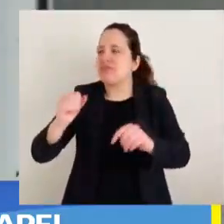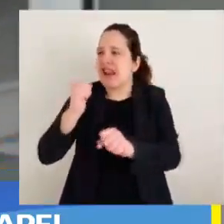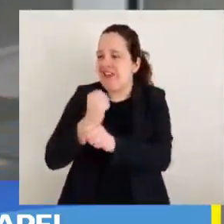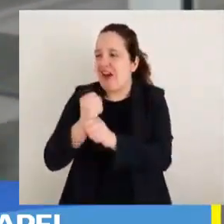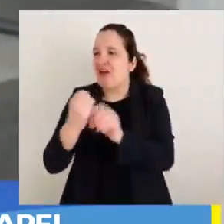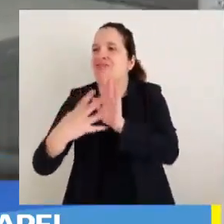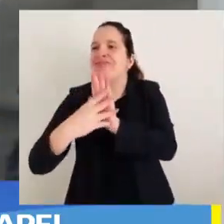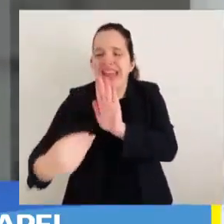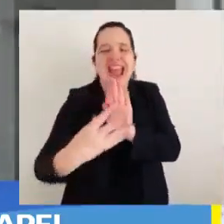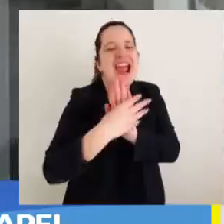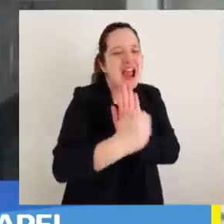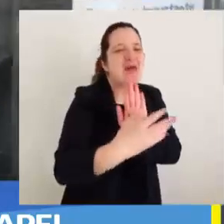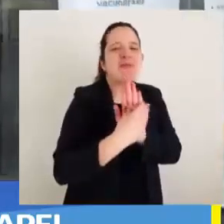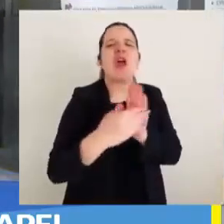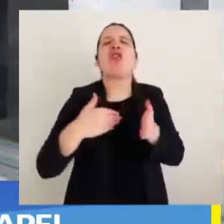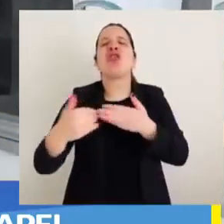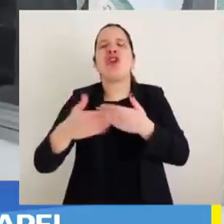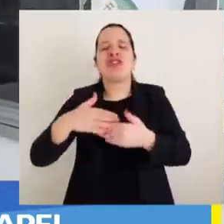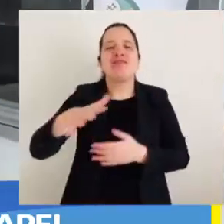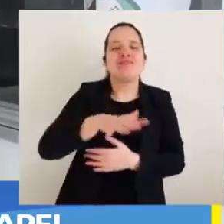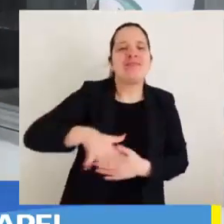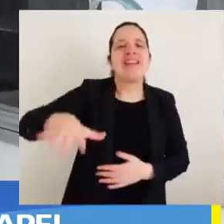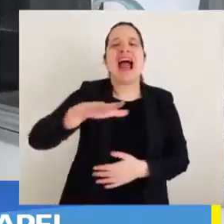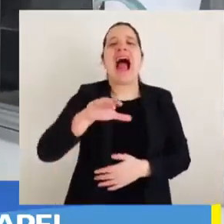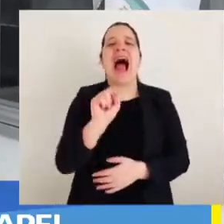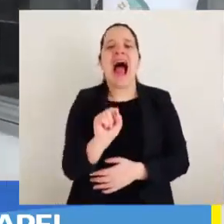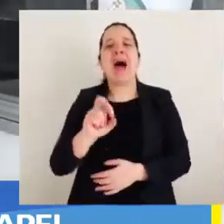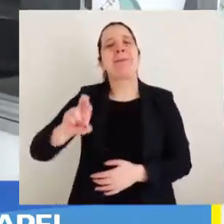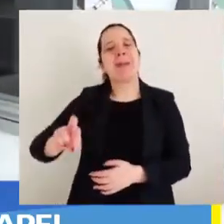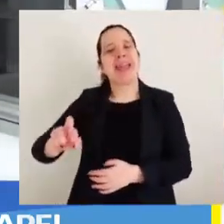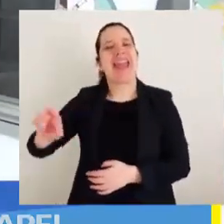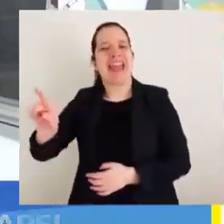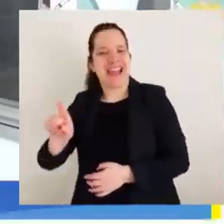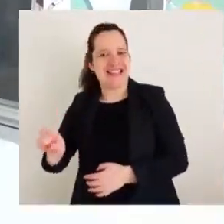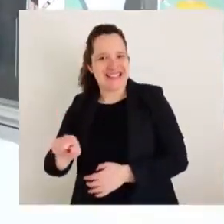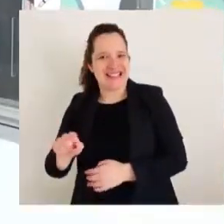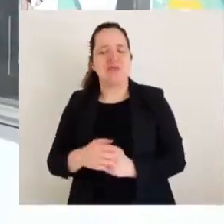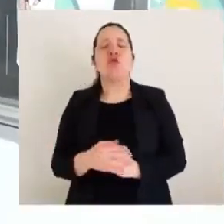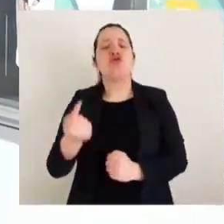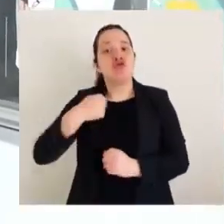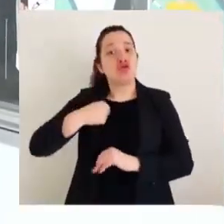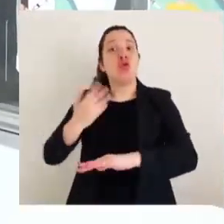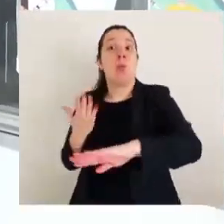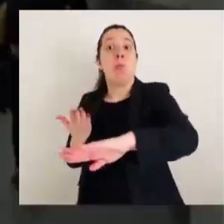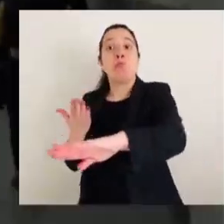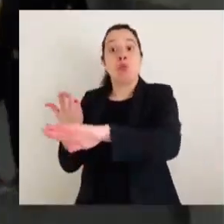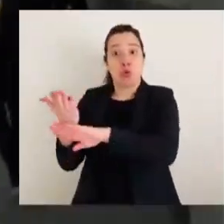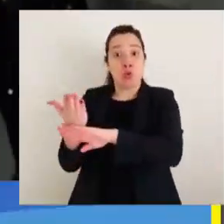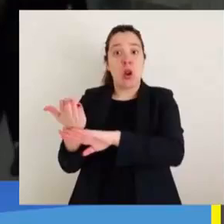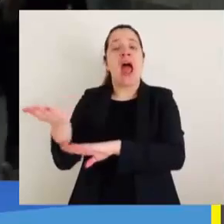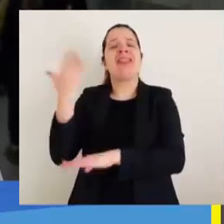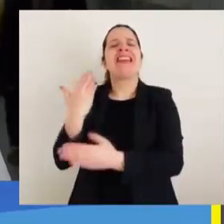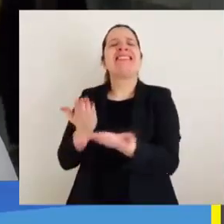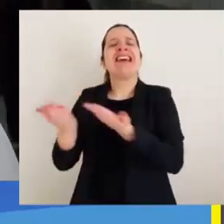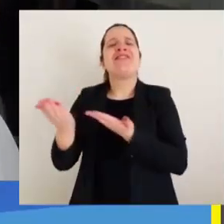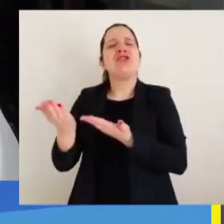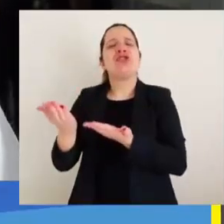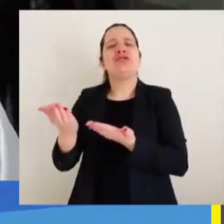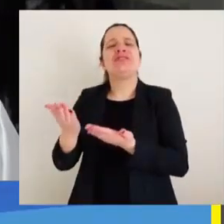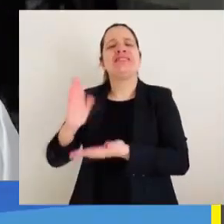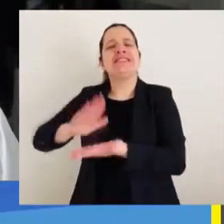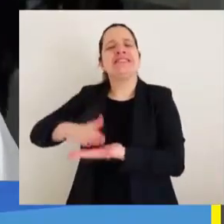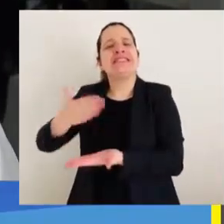Ciudadana y Fortalecimiento Comunitario en Atención Primaria de la Salud. Nosotros postulamos una buena práctica en el Servicio Salud